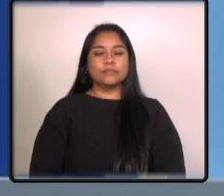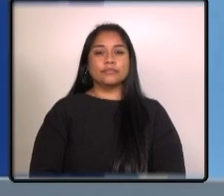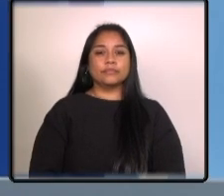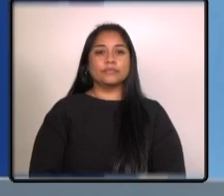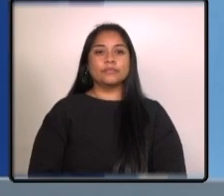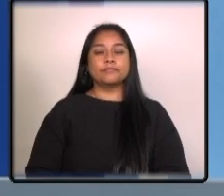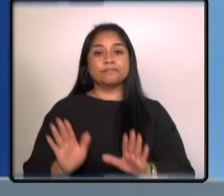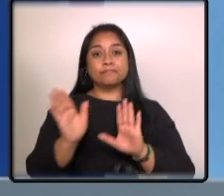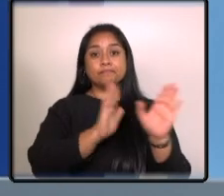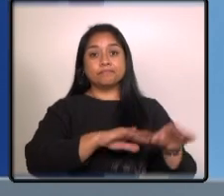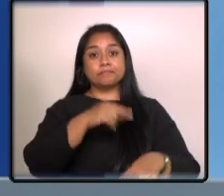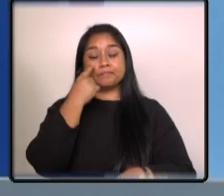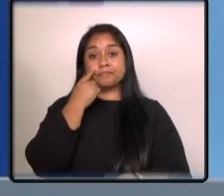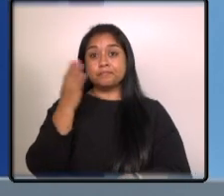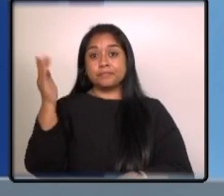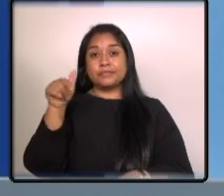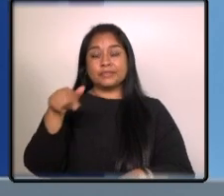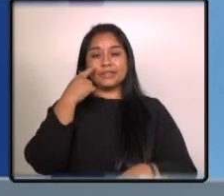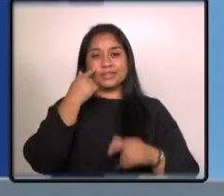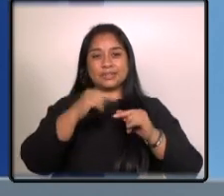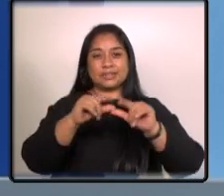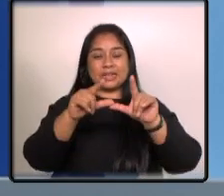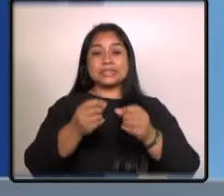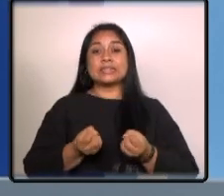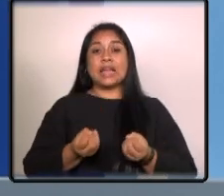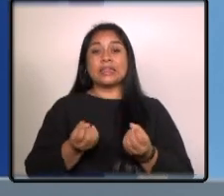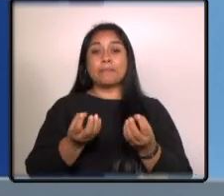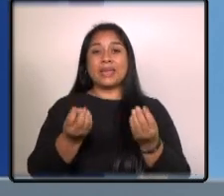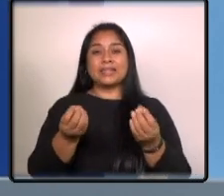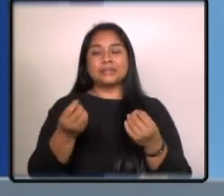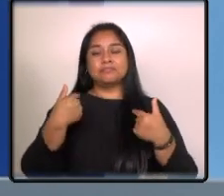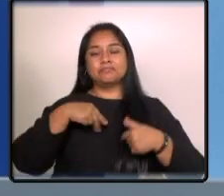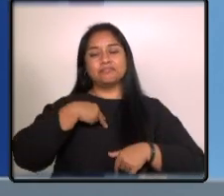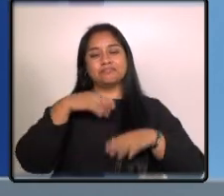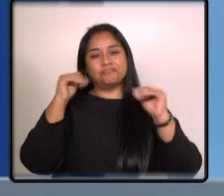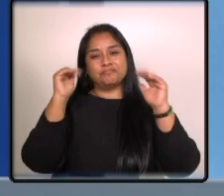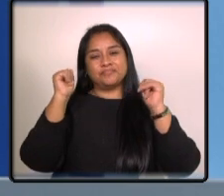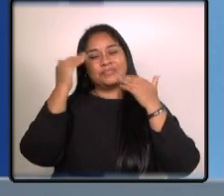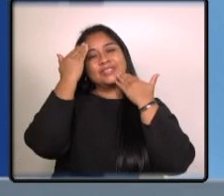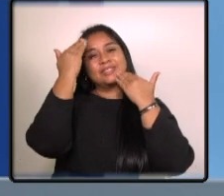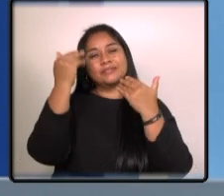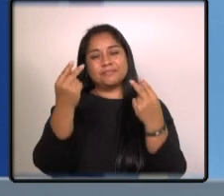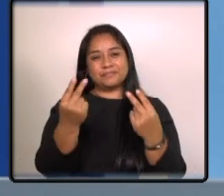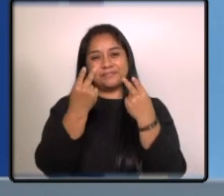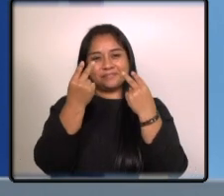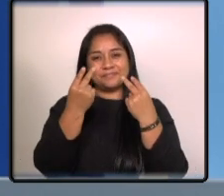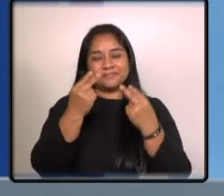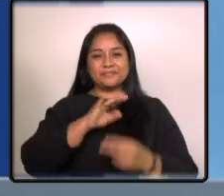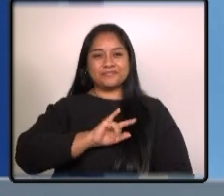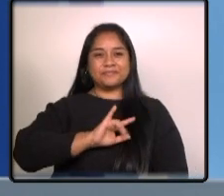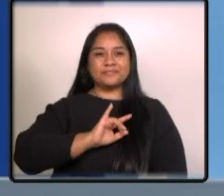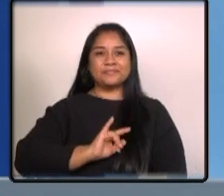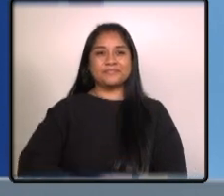con la siguiente postal de Guatemala en Zacatepeque nosotros nos despedimos agradeciendo su fiel sintonía